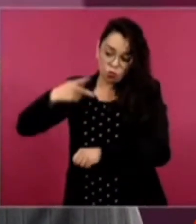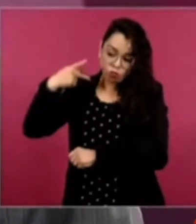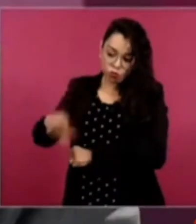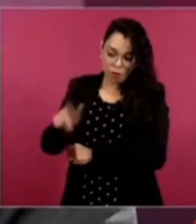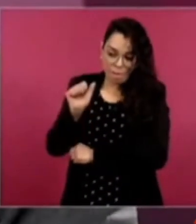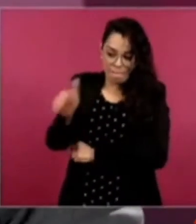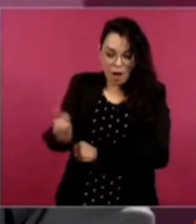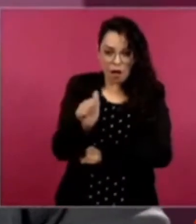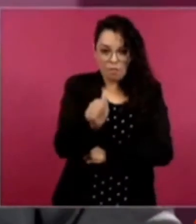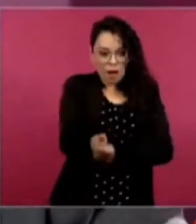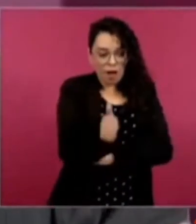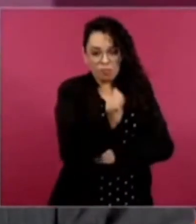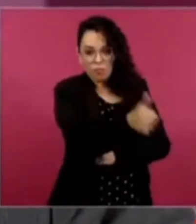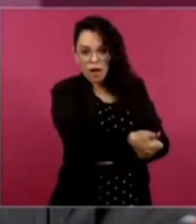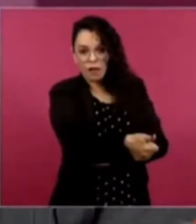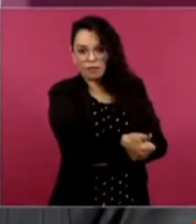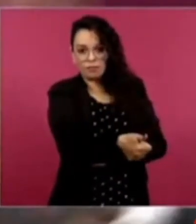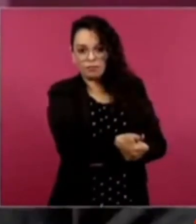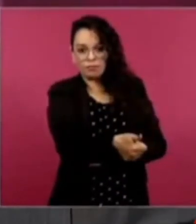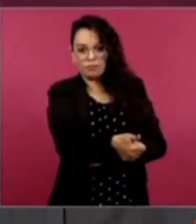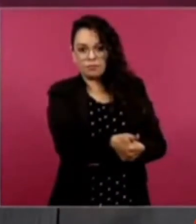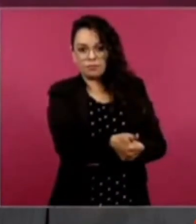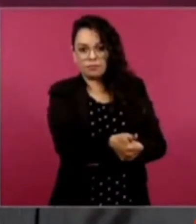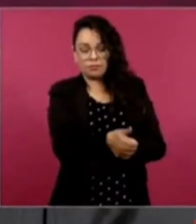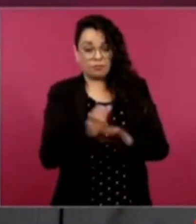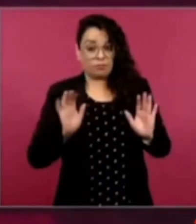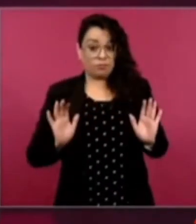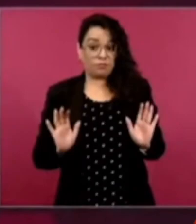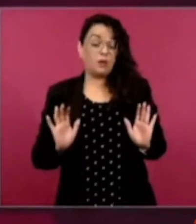Pero no decir, ya se fue,